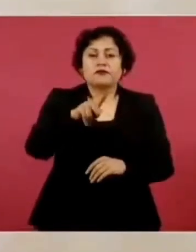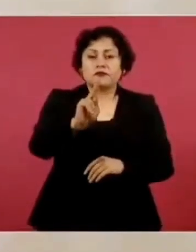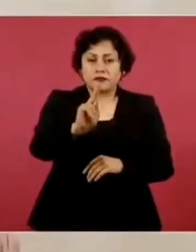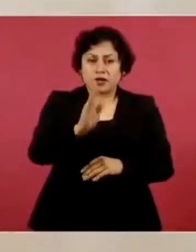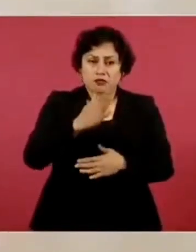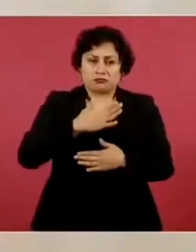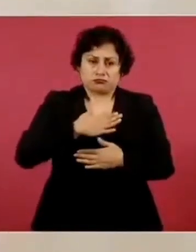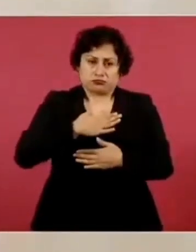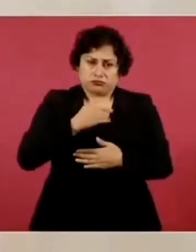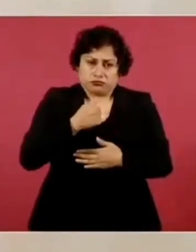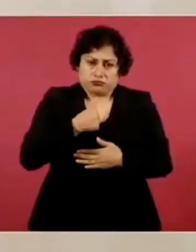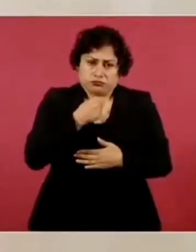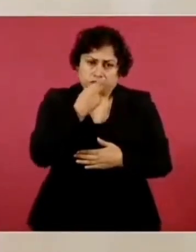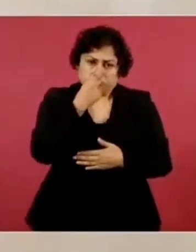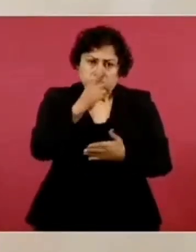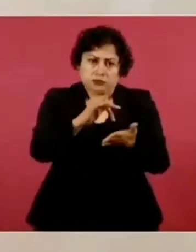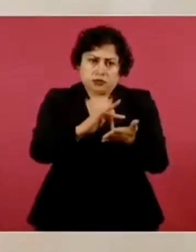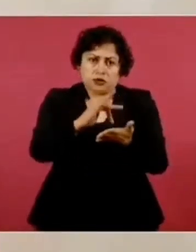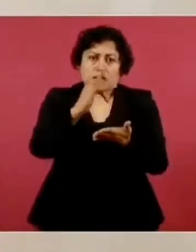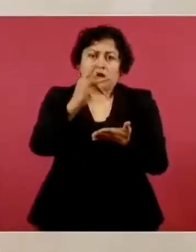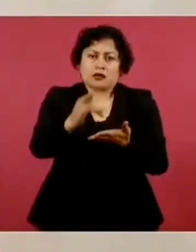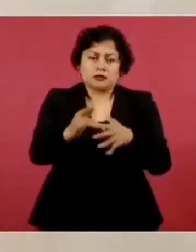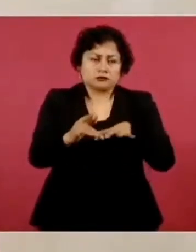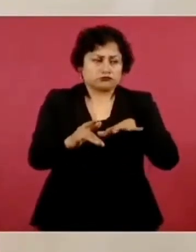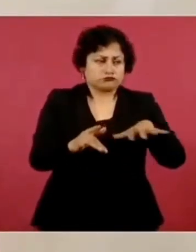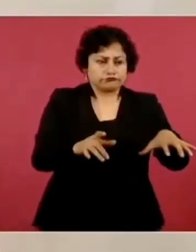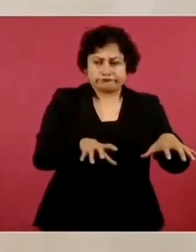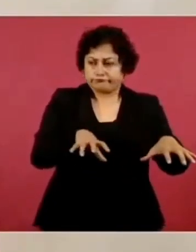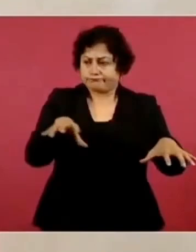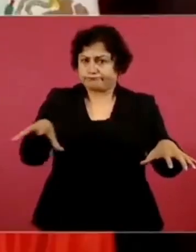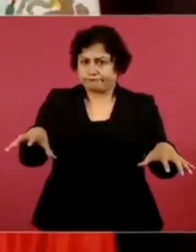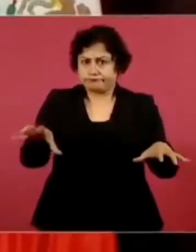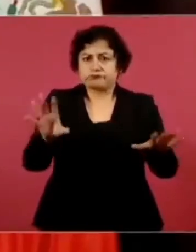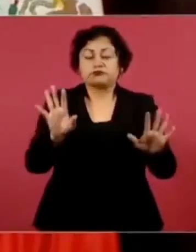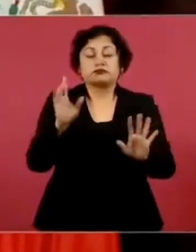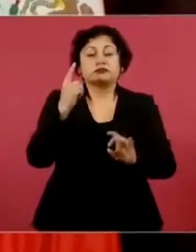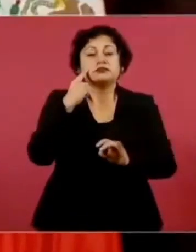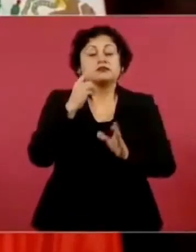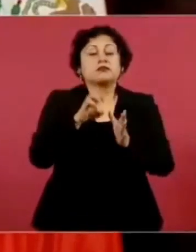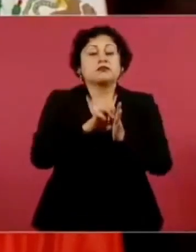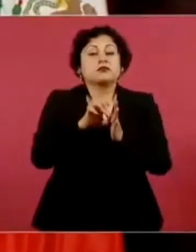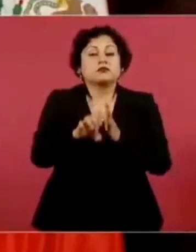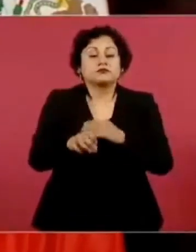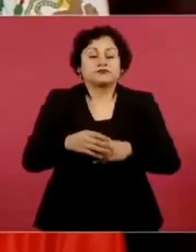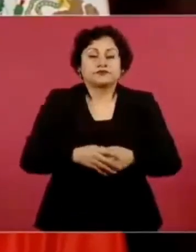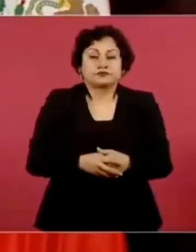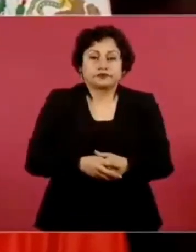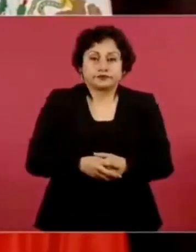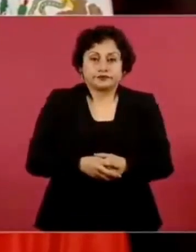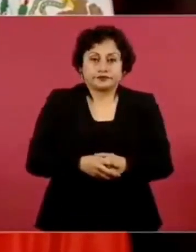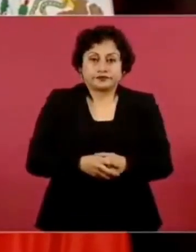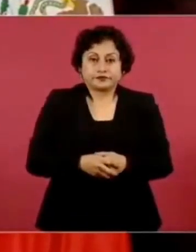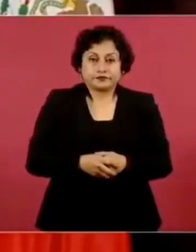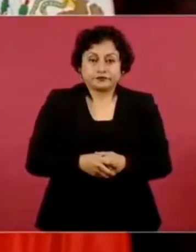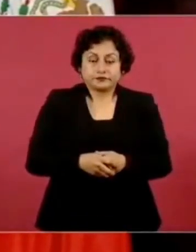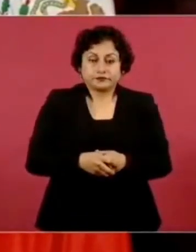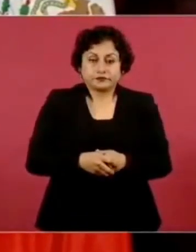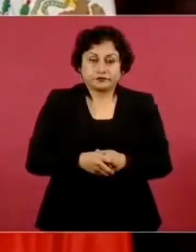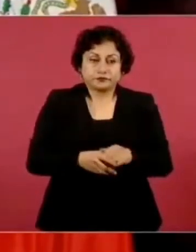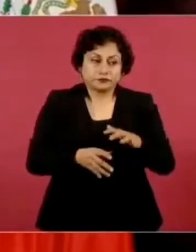facciones, tanto a los que se sienten